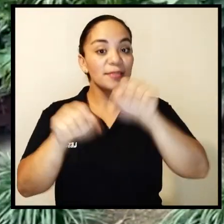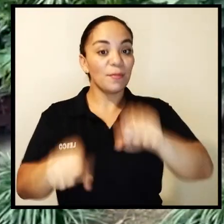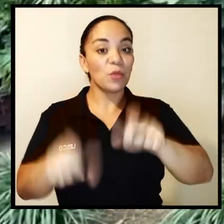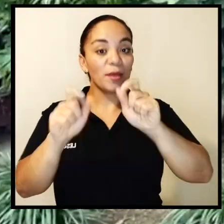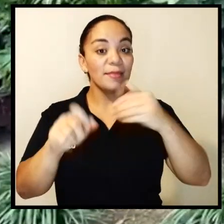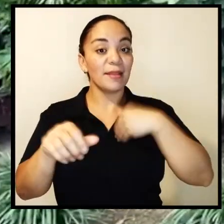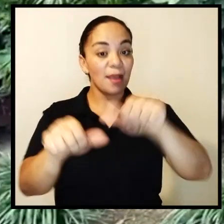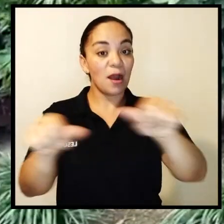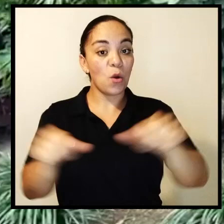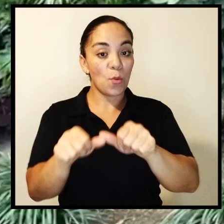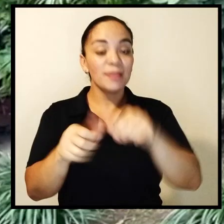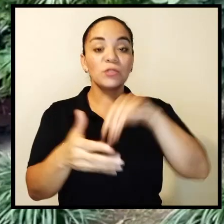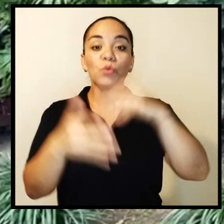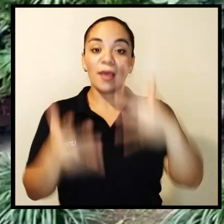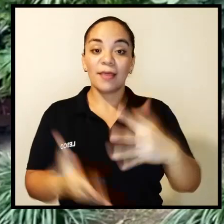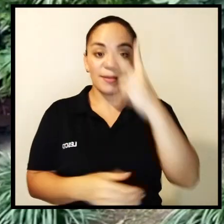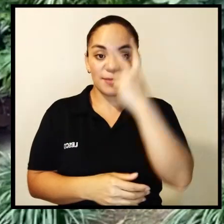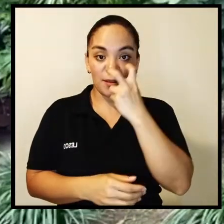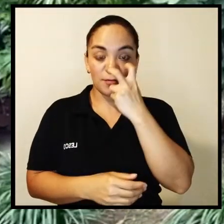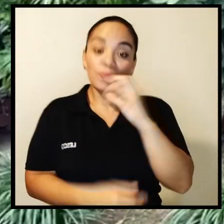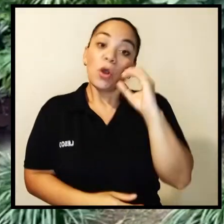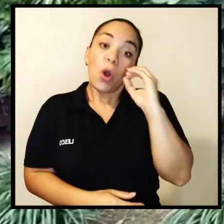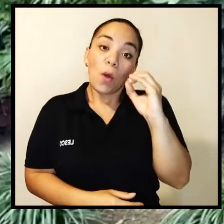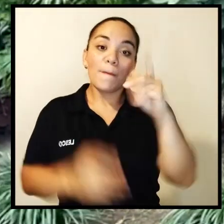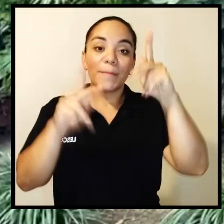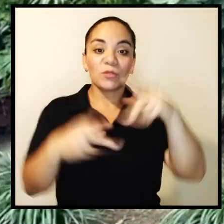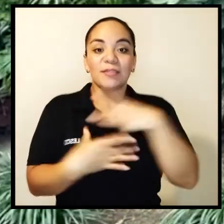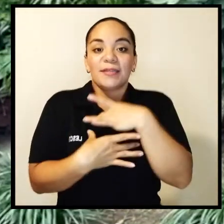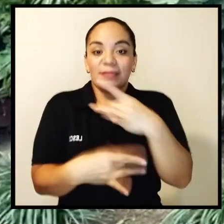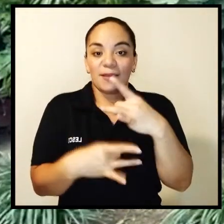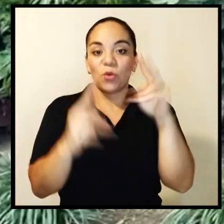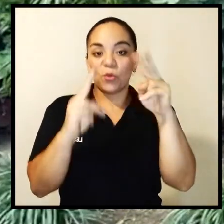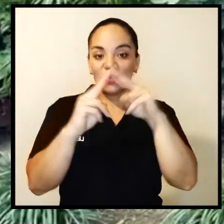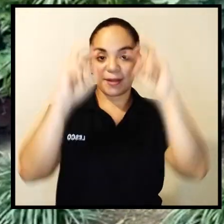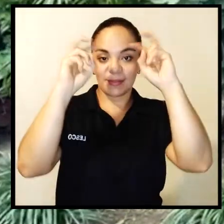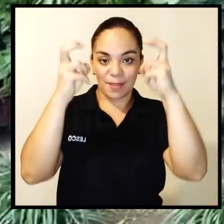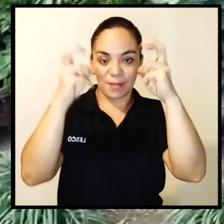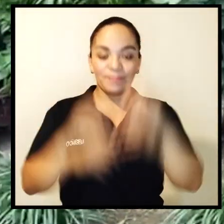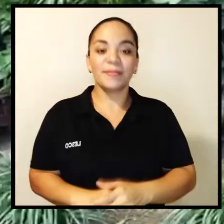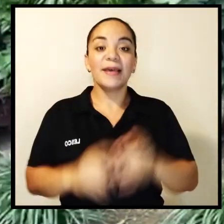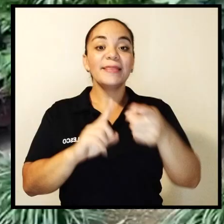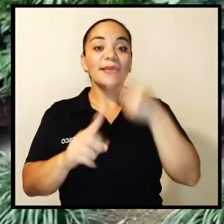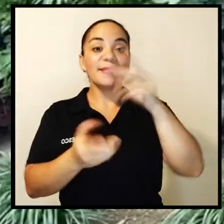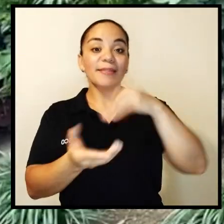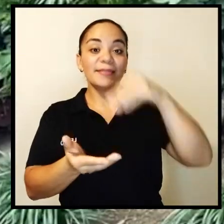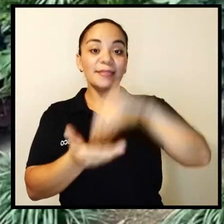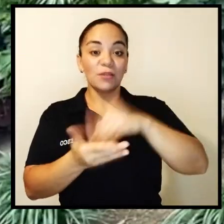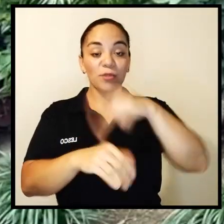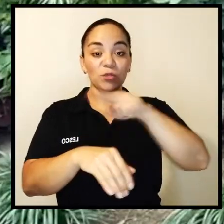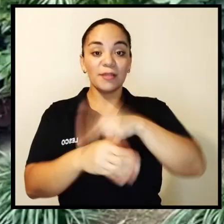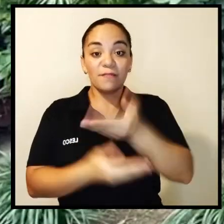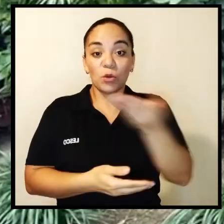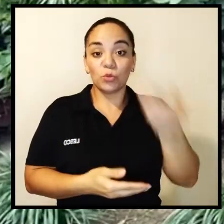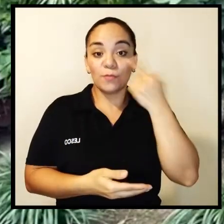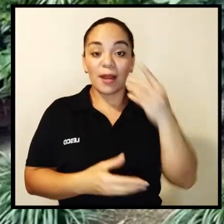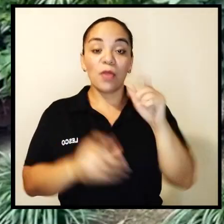en sus aulas estudiantes con discapacidad visual o que estén interesados en conocer de este tema. Desde el Centro Nacional de Recursos para la Educación